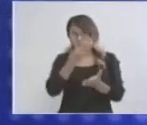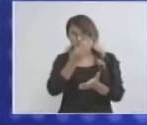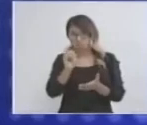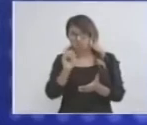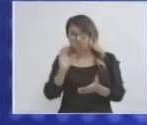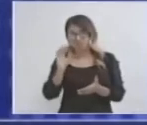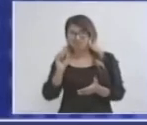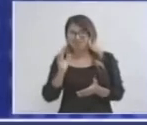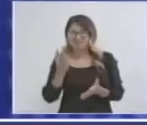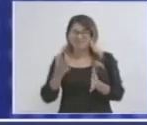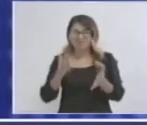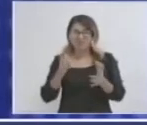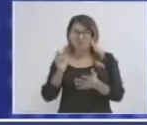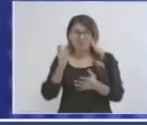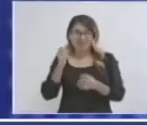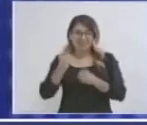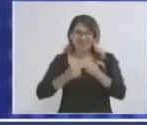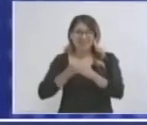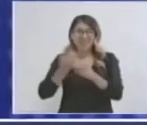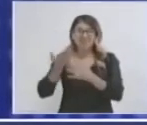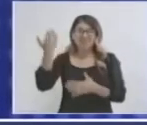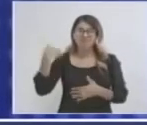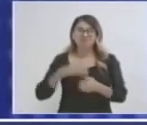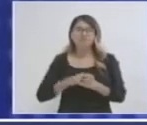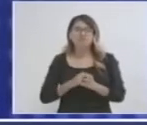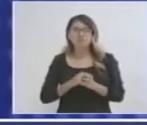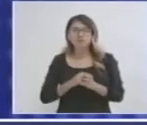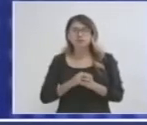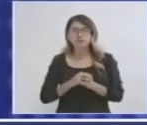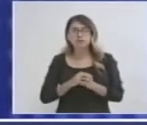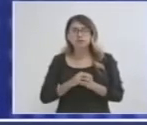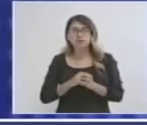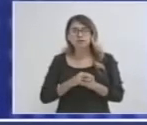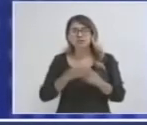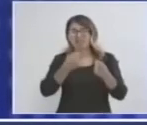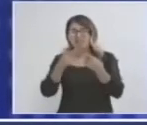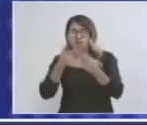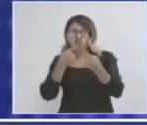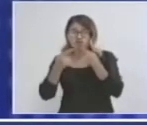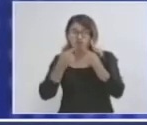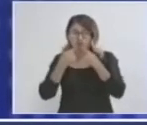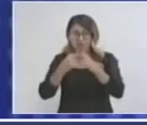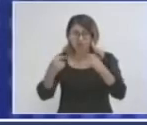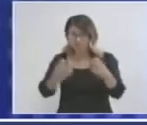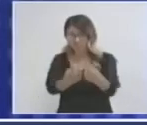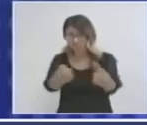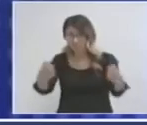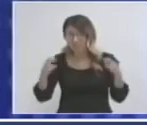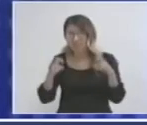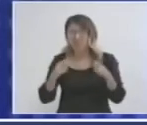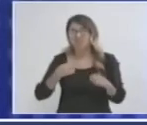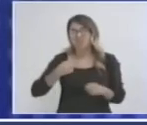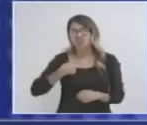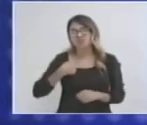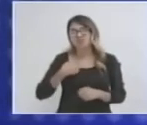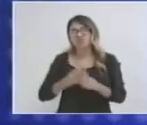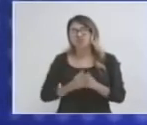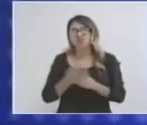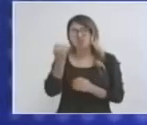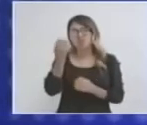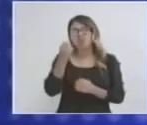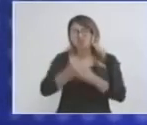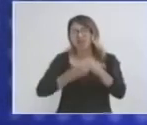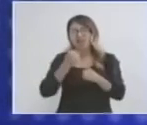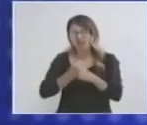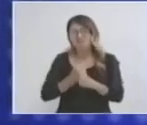ya hace poco más de 20 años, pero en comités directivos tengo participando más o menos unos 9